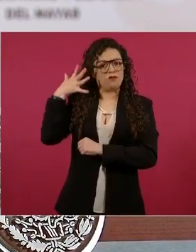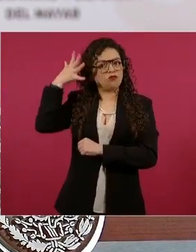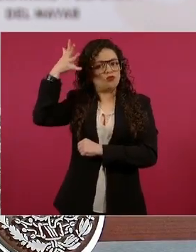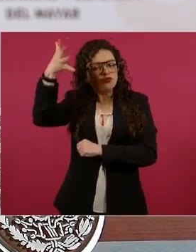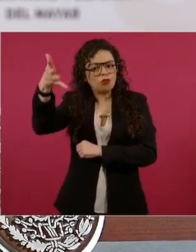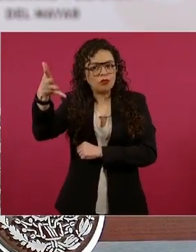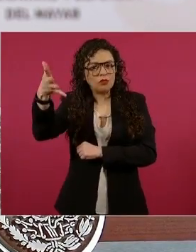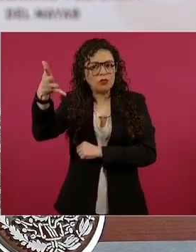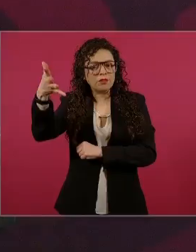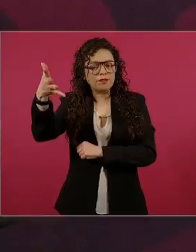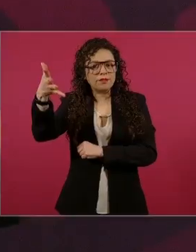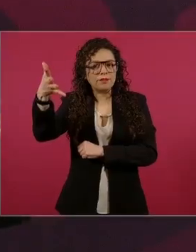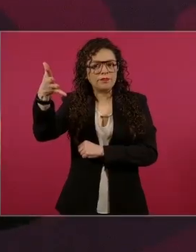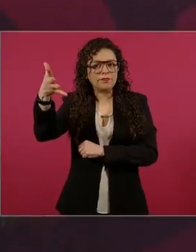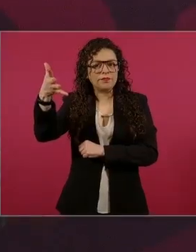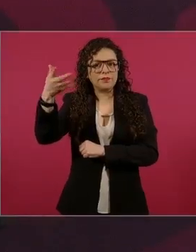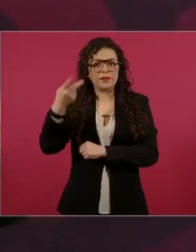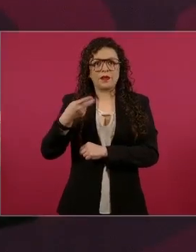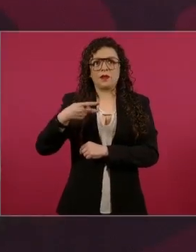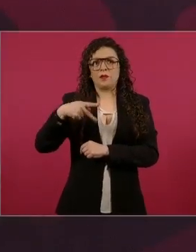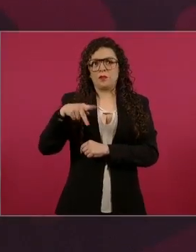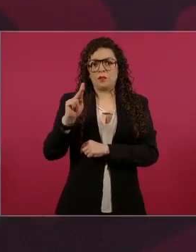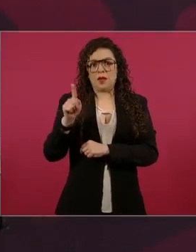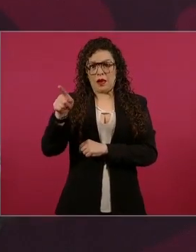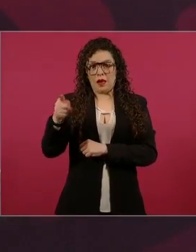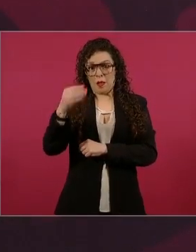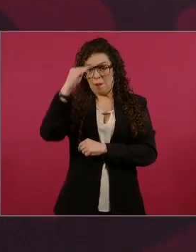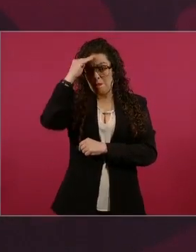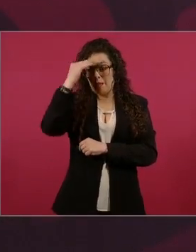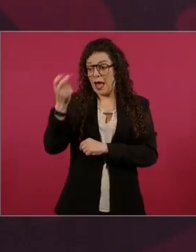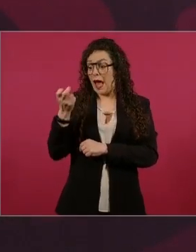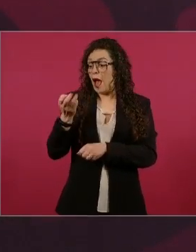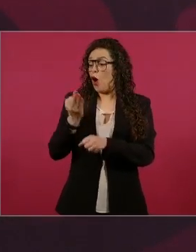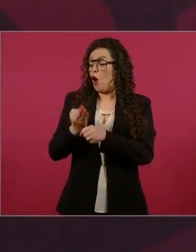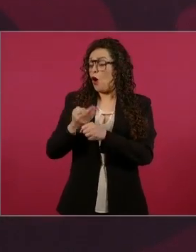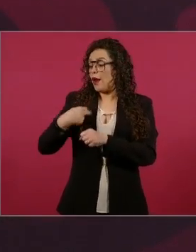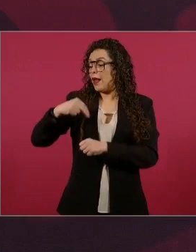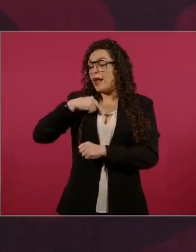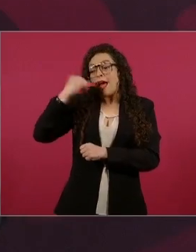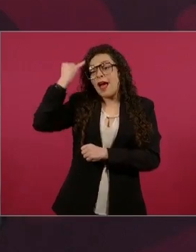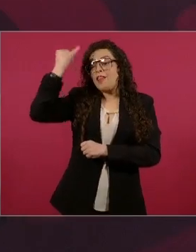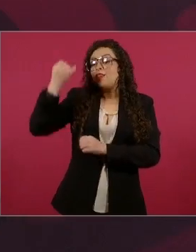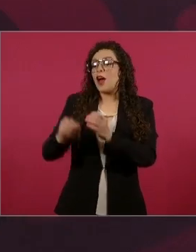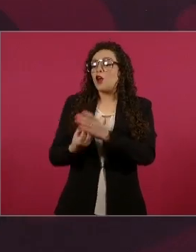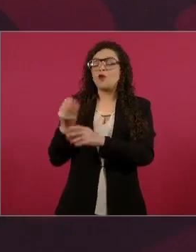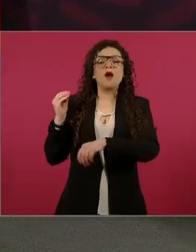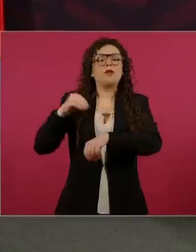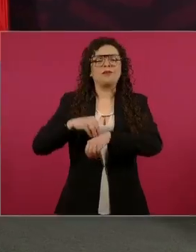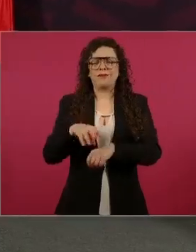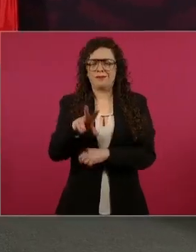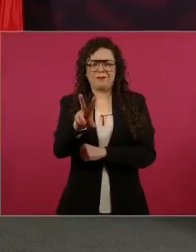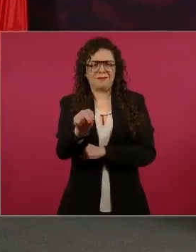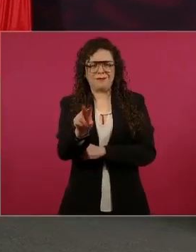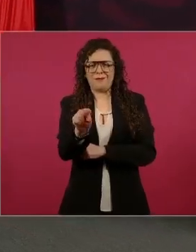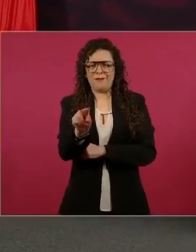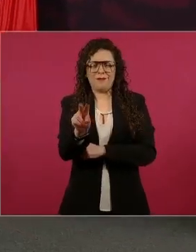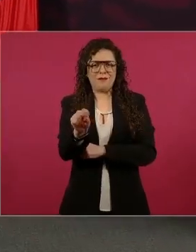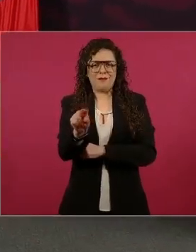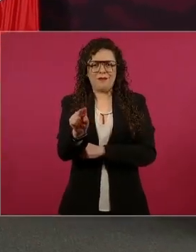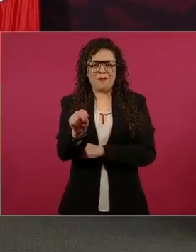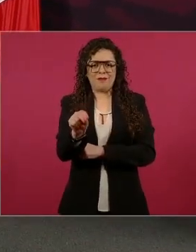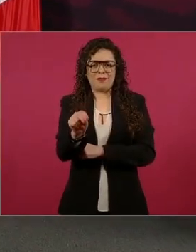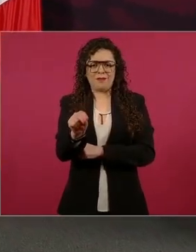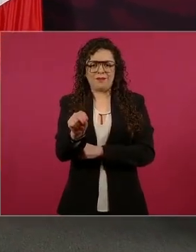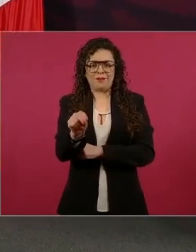si en México no tenemos consumo excesivo de